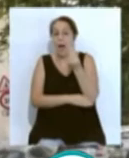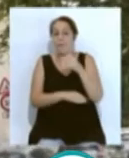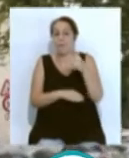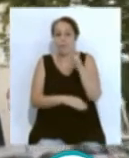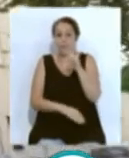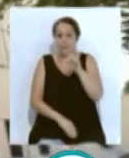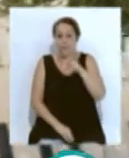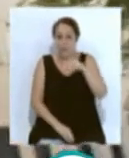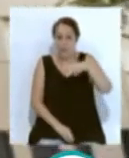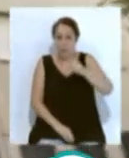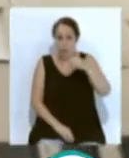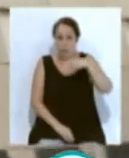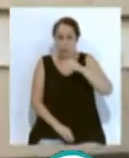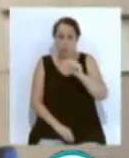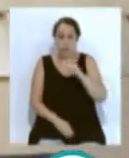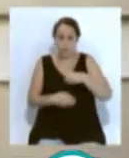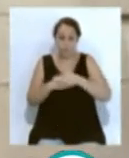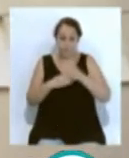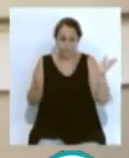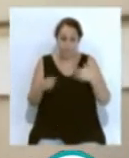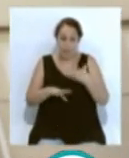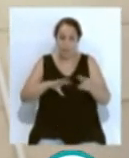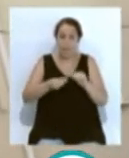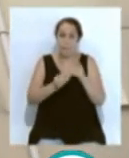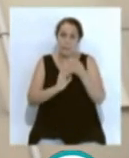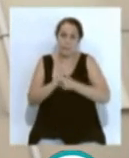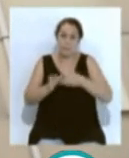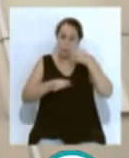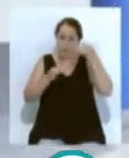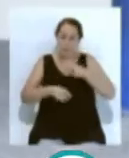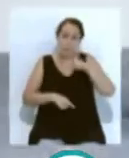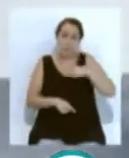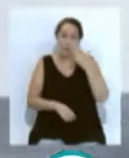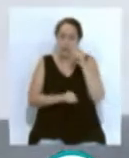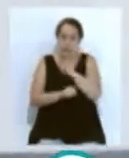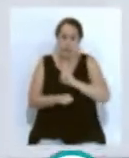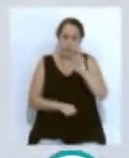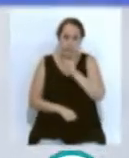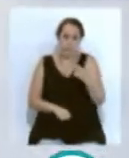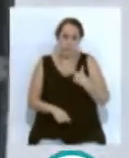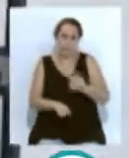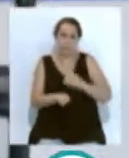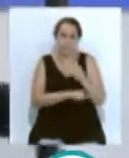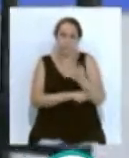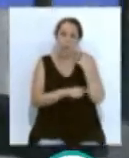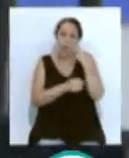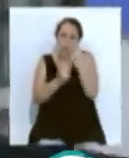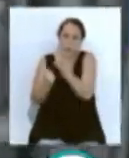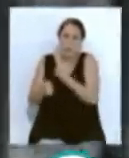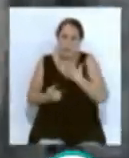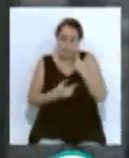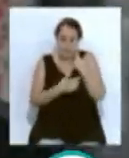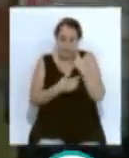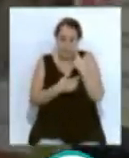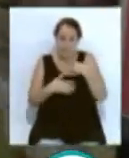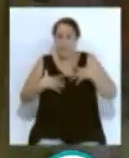adaptándose a las medidas de seguridad e higiene impuesta por las autoridades sanitarias, con control de